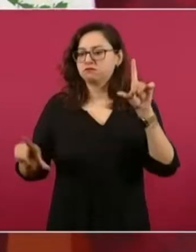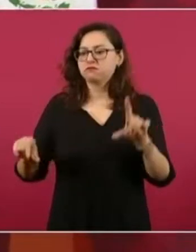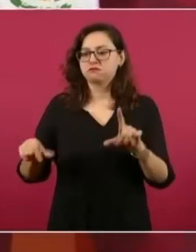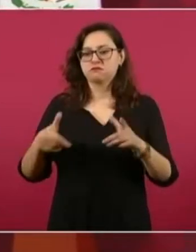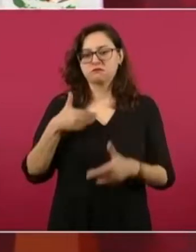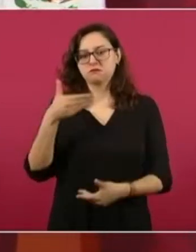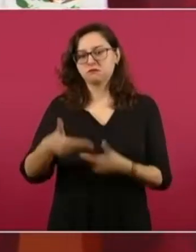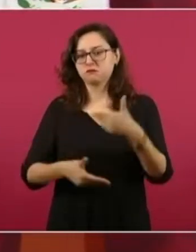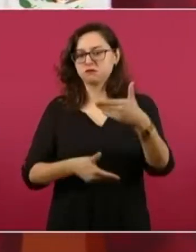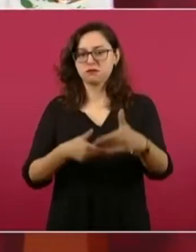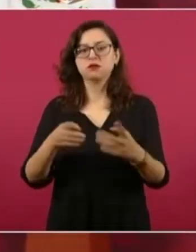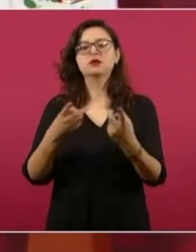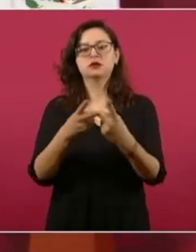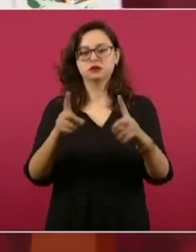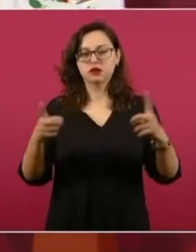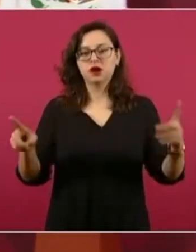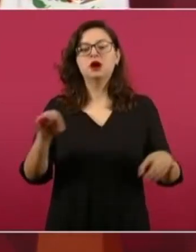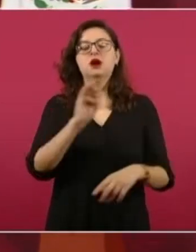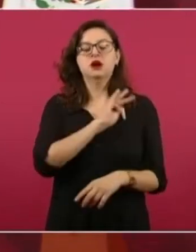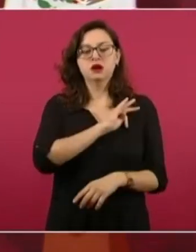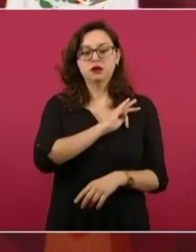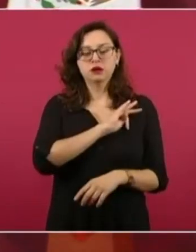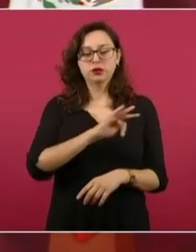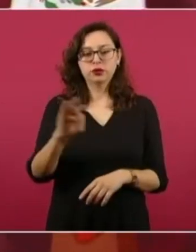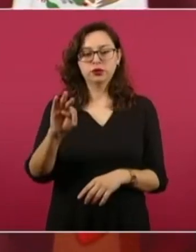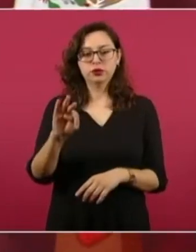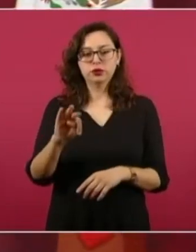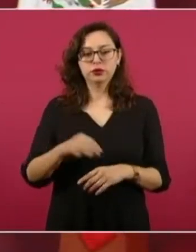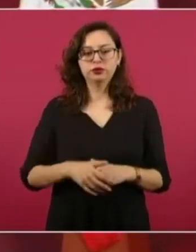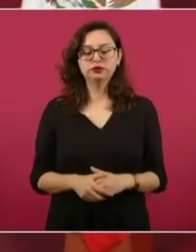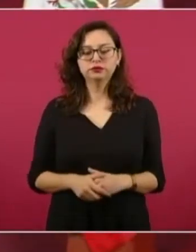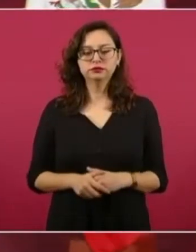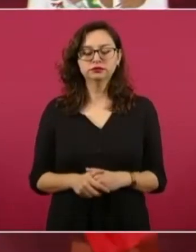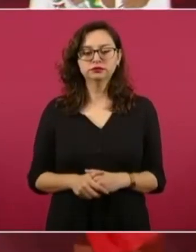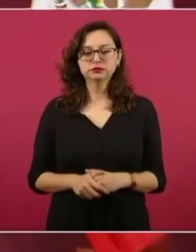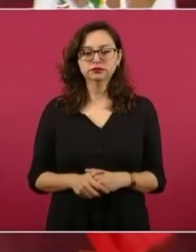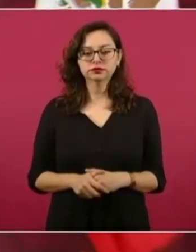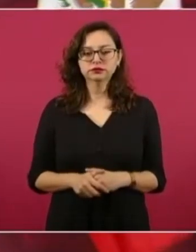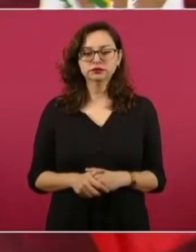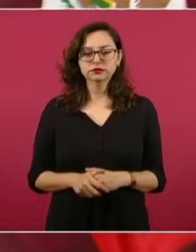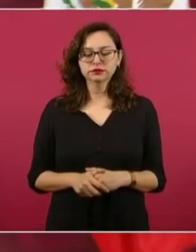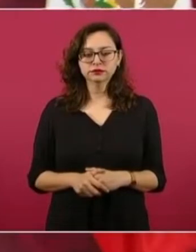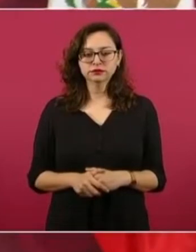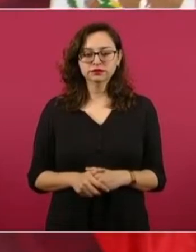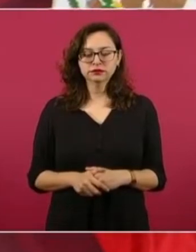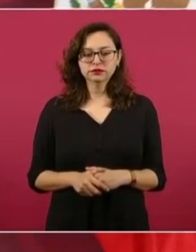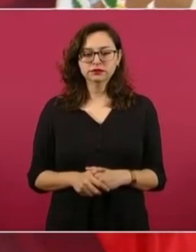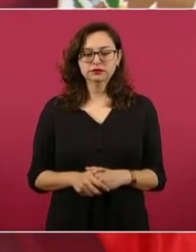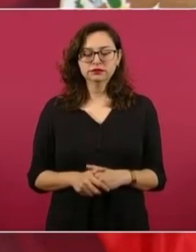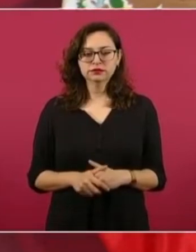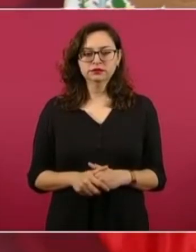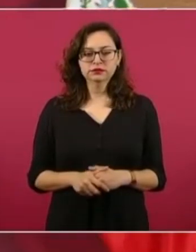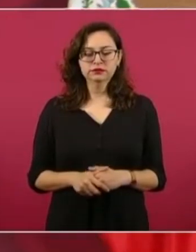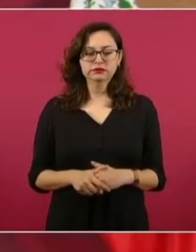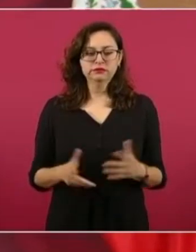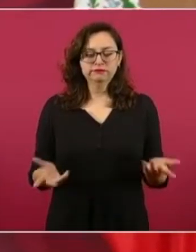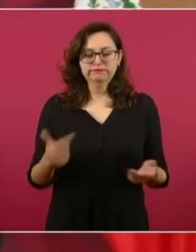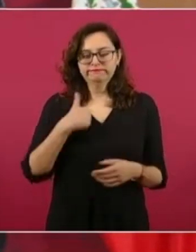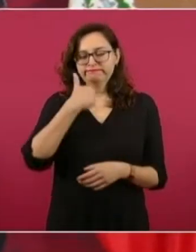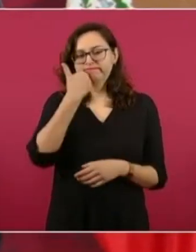Durante la conferencia de prensa matutina, el presidente Andrés Manuel López Obrador destacó el 25